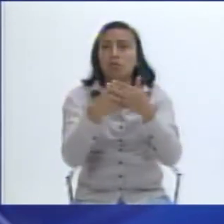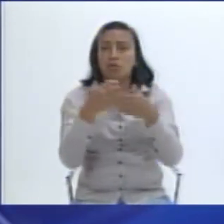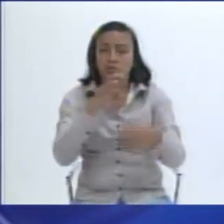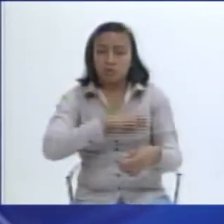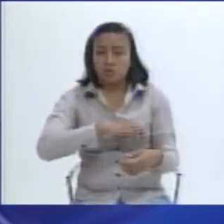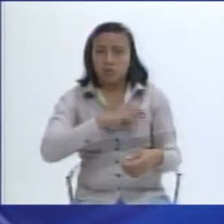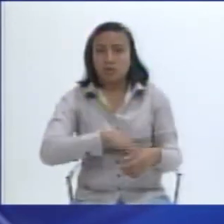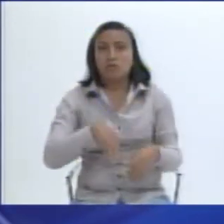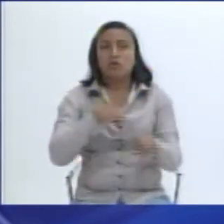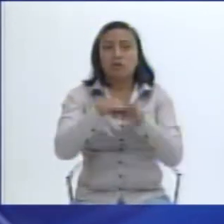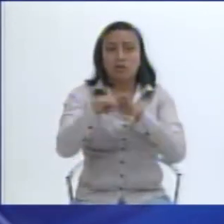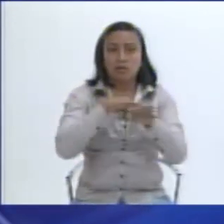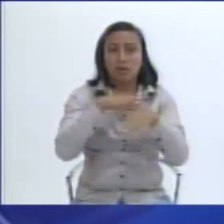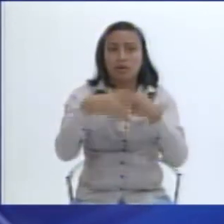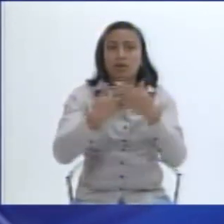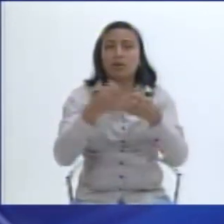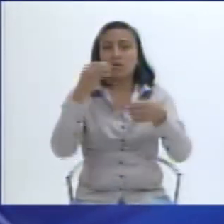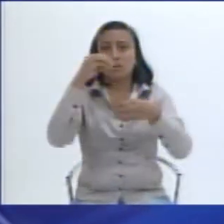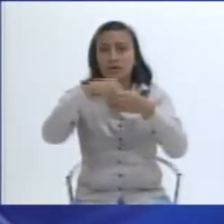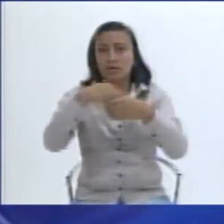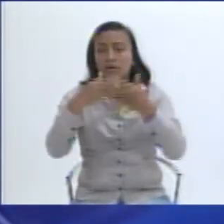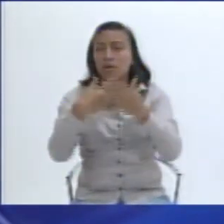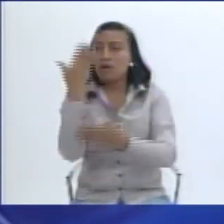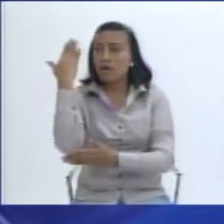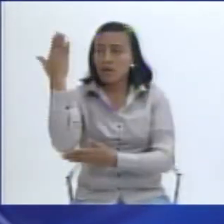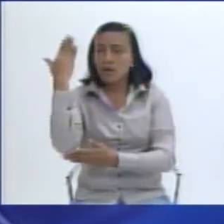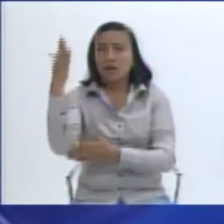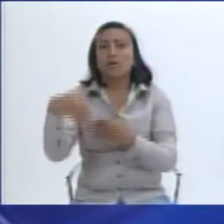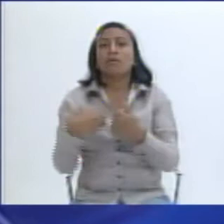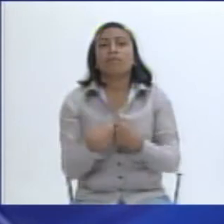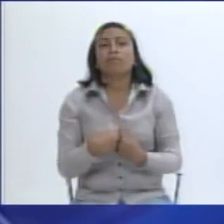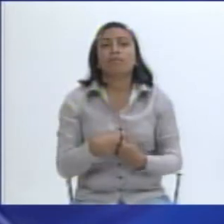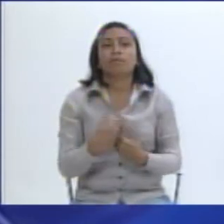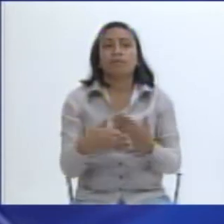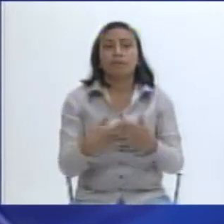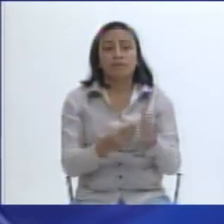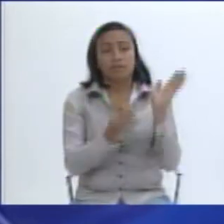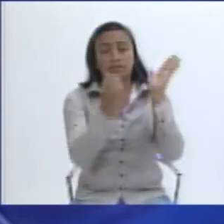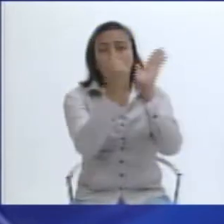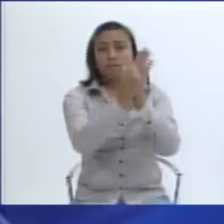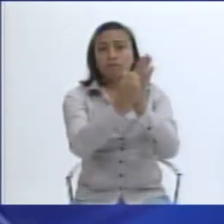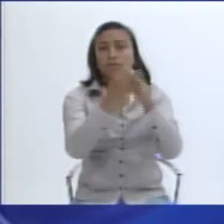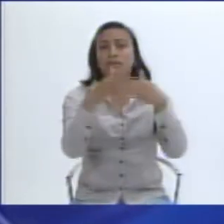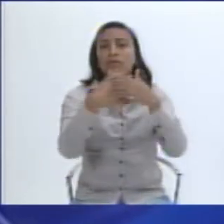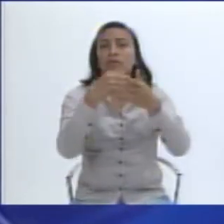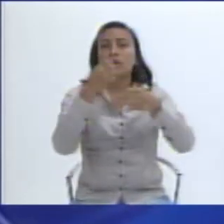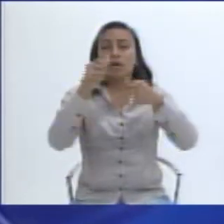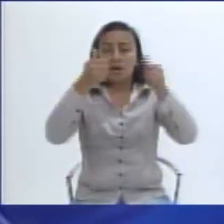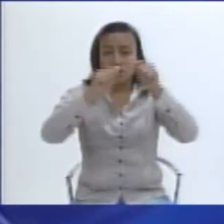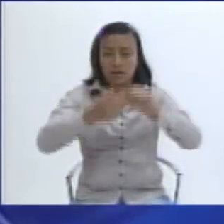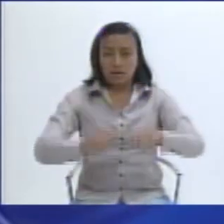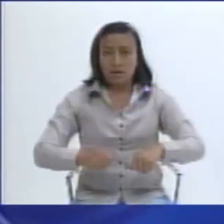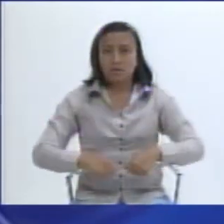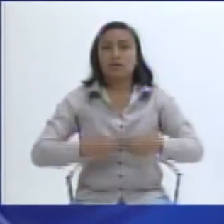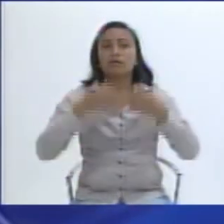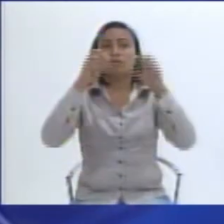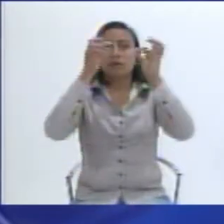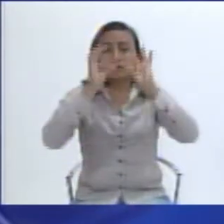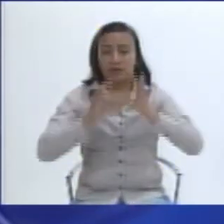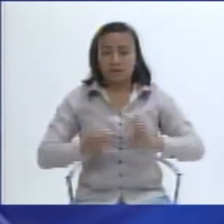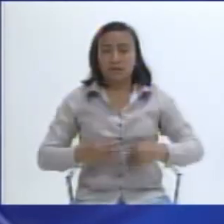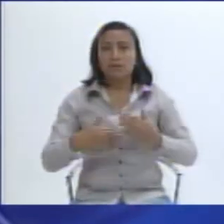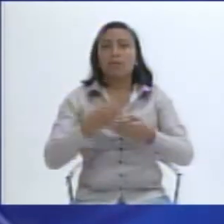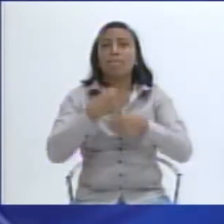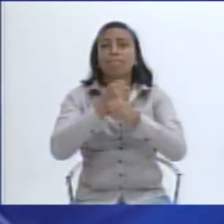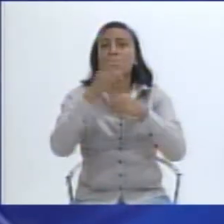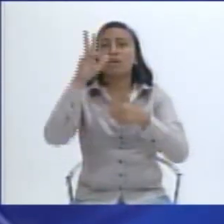de Ibarra, a través del ingeniero Álvaro Castillo, por supuesto, el reconocimiento a artistas plásticos, que será un evento a las seis